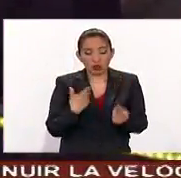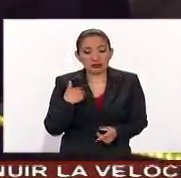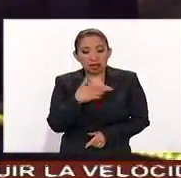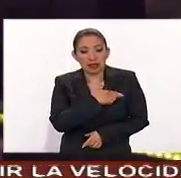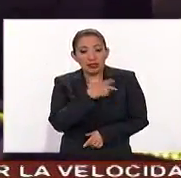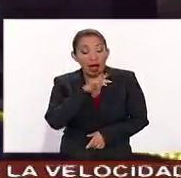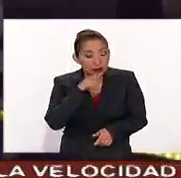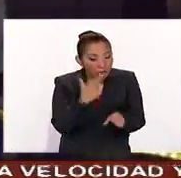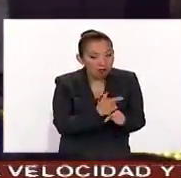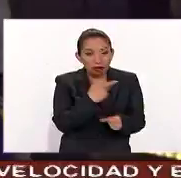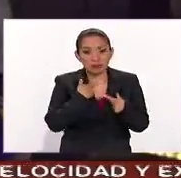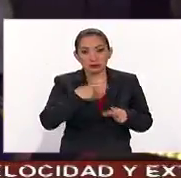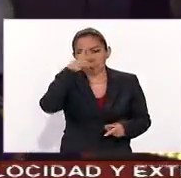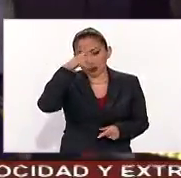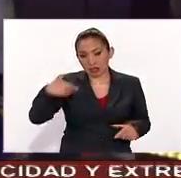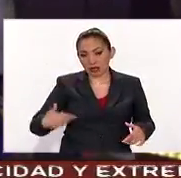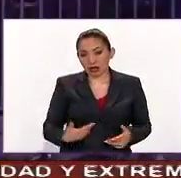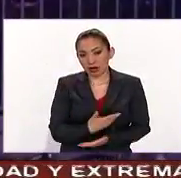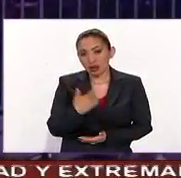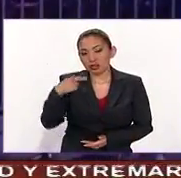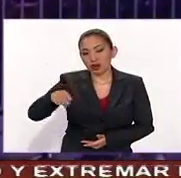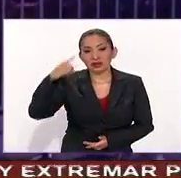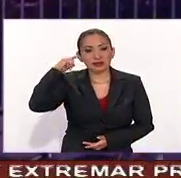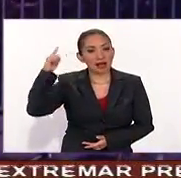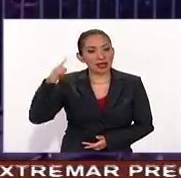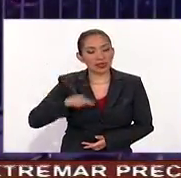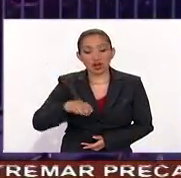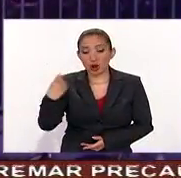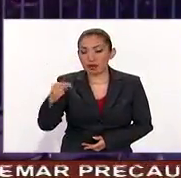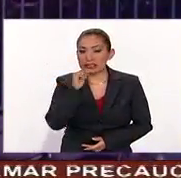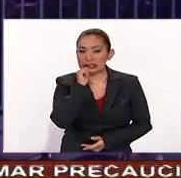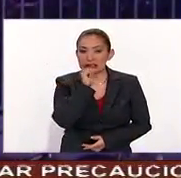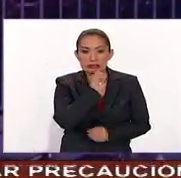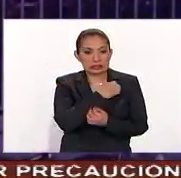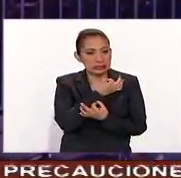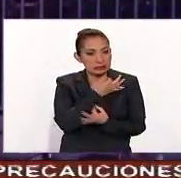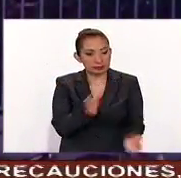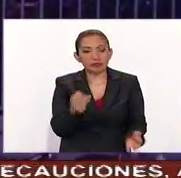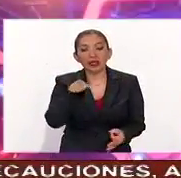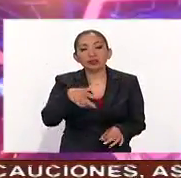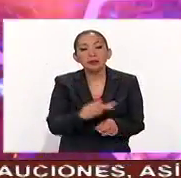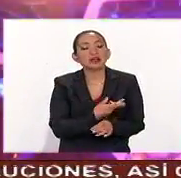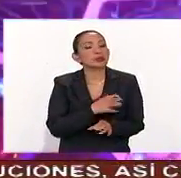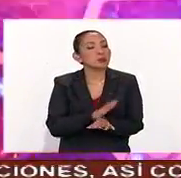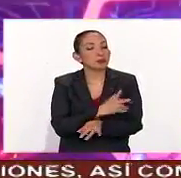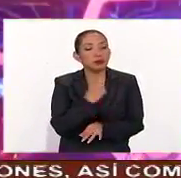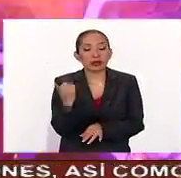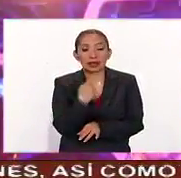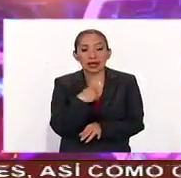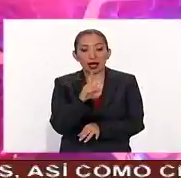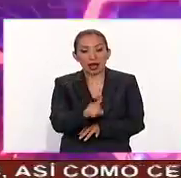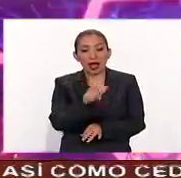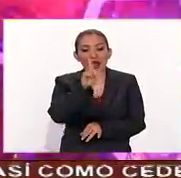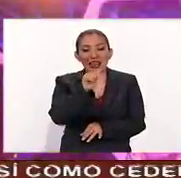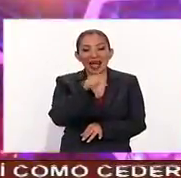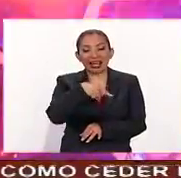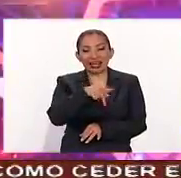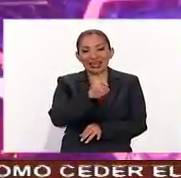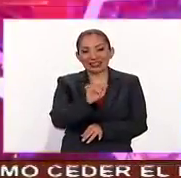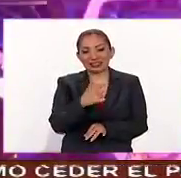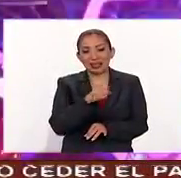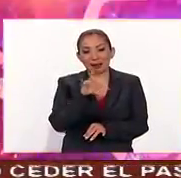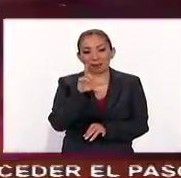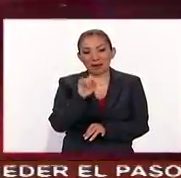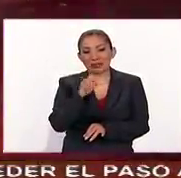se encuentra un mexicano originario de Zacatecas. Su nombre aún no ha sido divulgado. Esto sucedió luego de que la Keisha Holloway, de